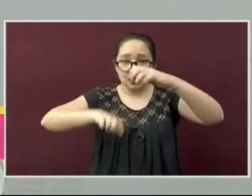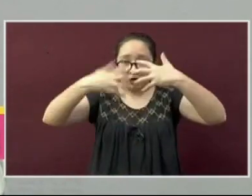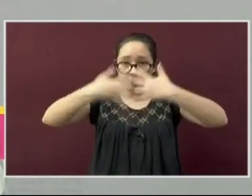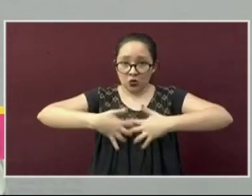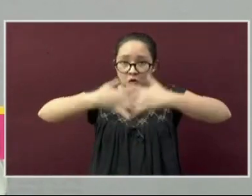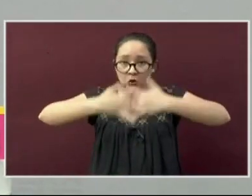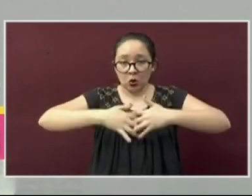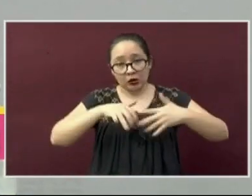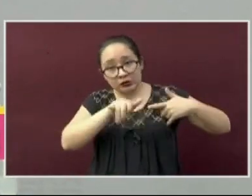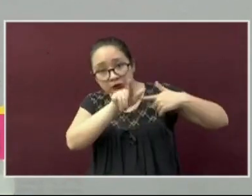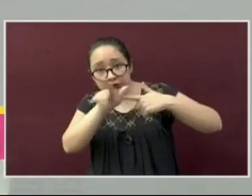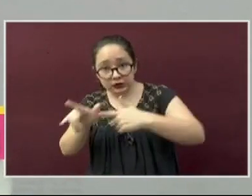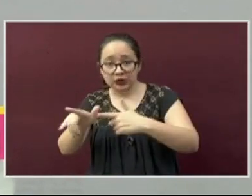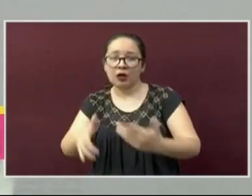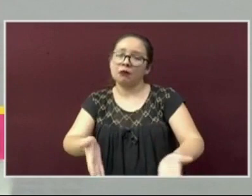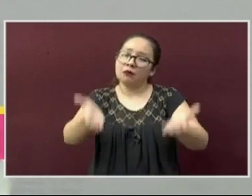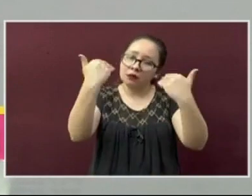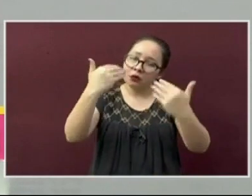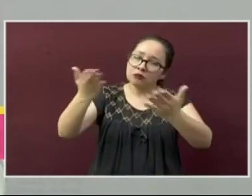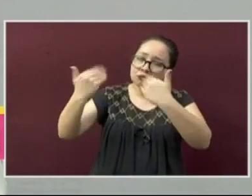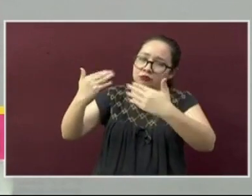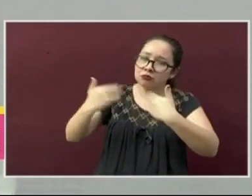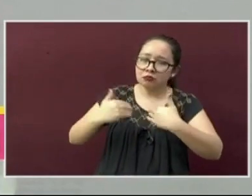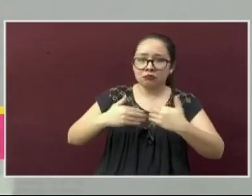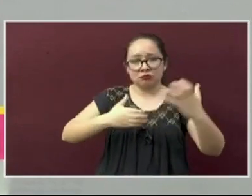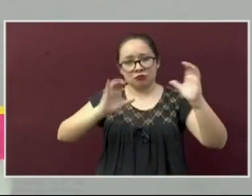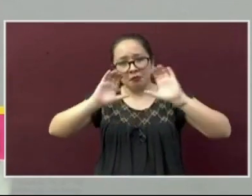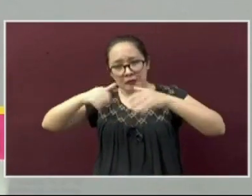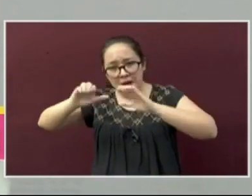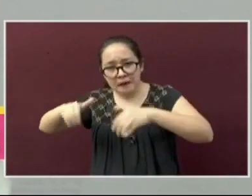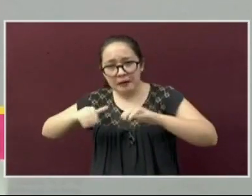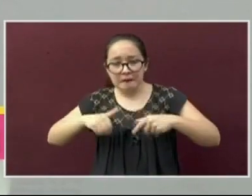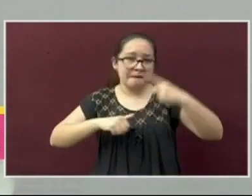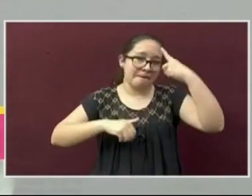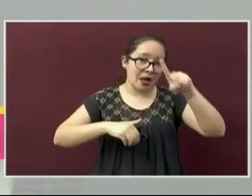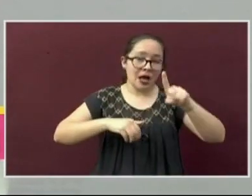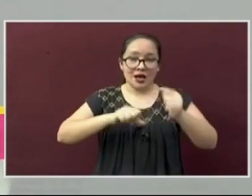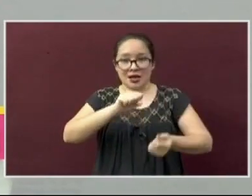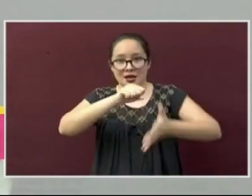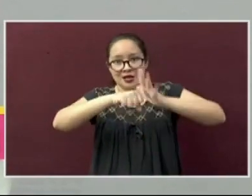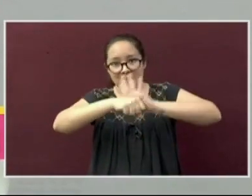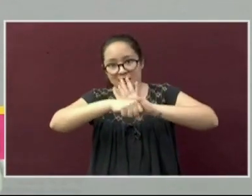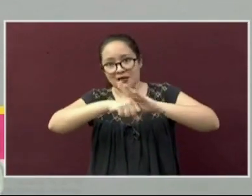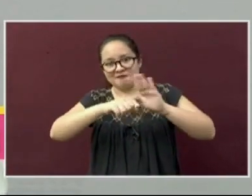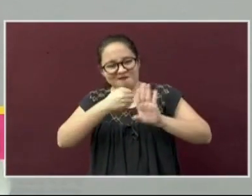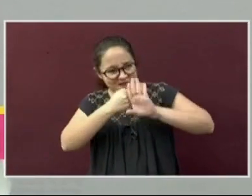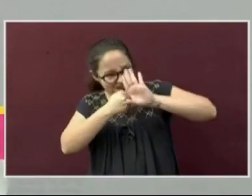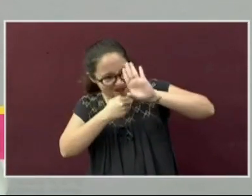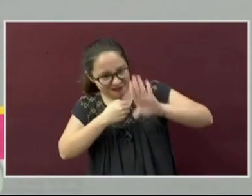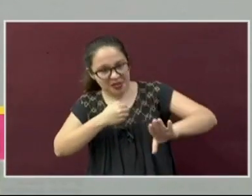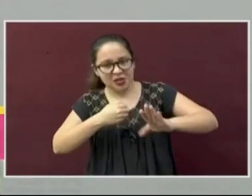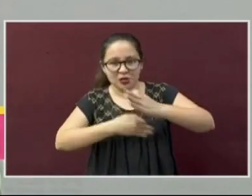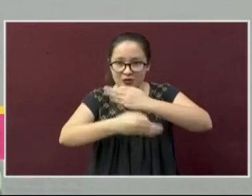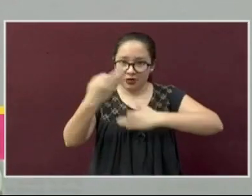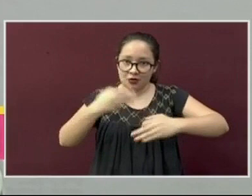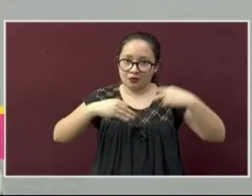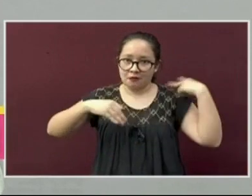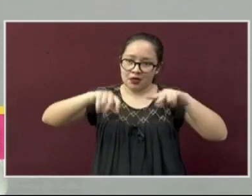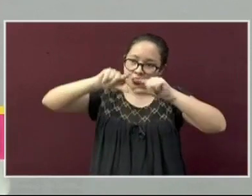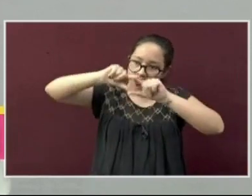a la estrategia que es en beneficio de toda la población veracruzana.